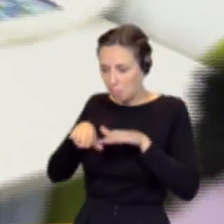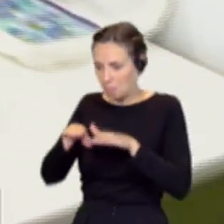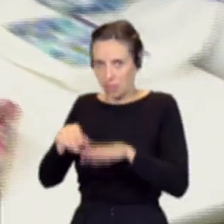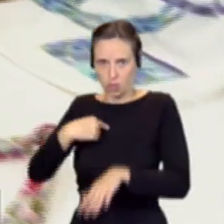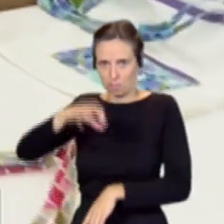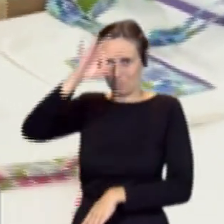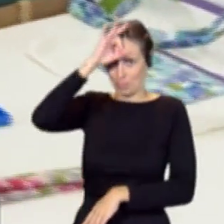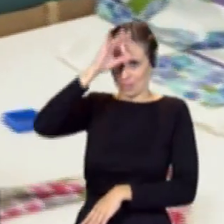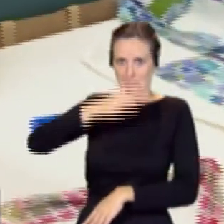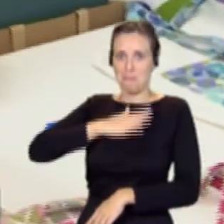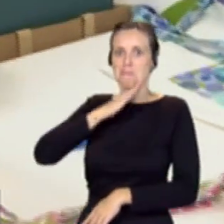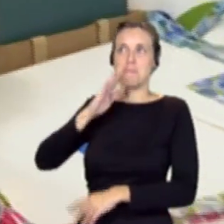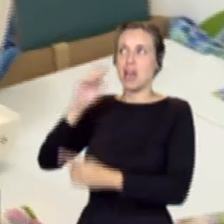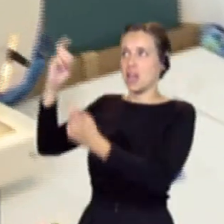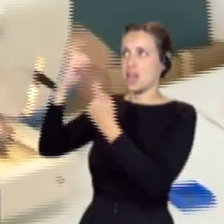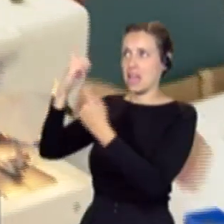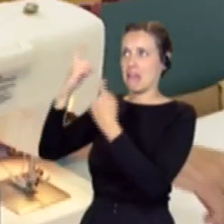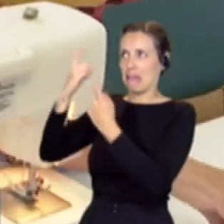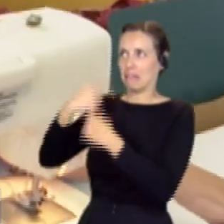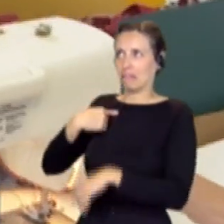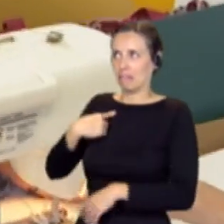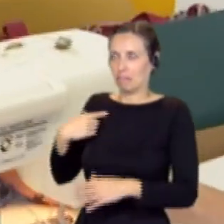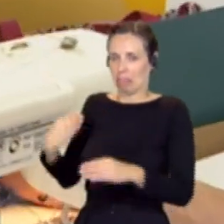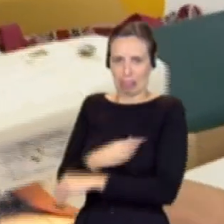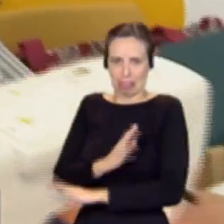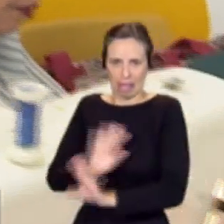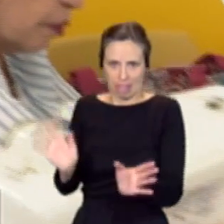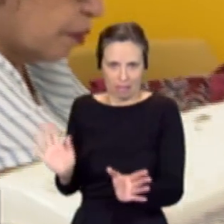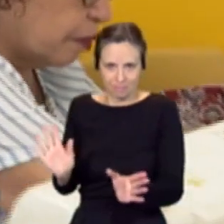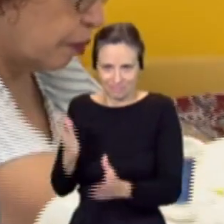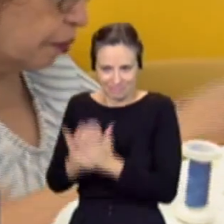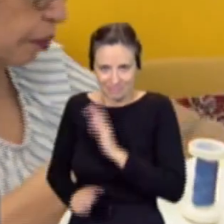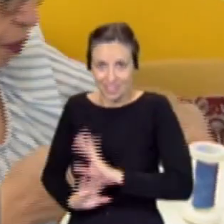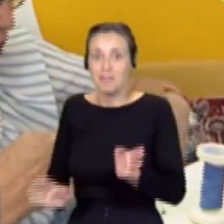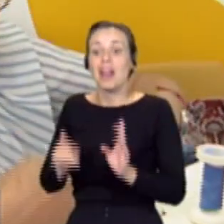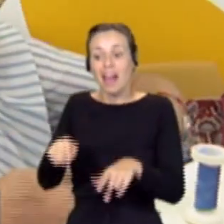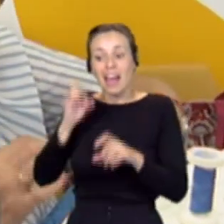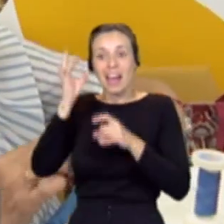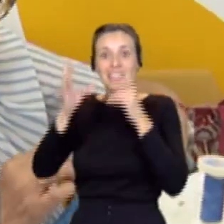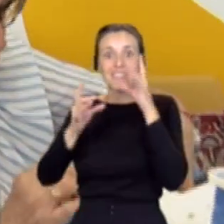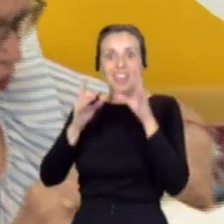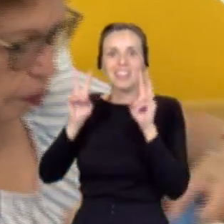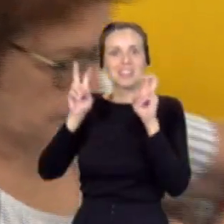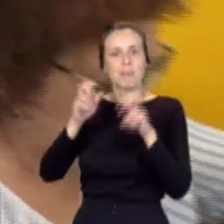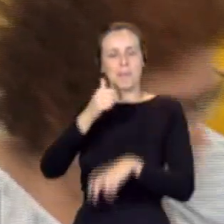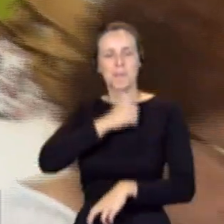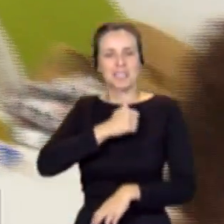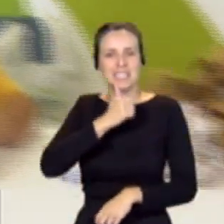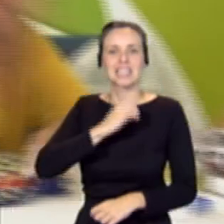veces, pero no lo consiguió. Y la actividad en sí, pues trabajamos la paciencia, trabajamos la creatividad,